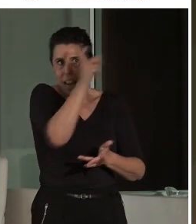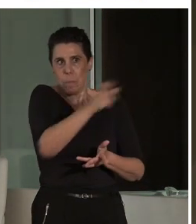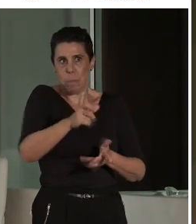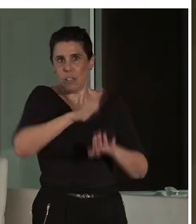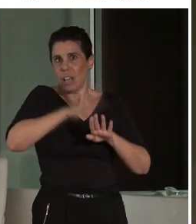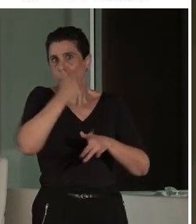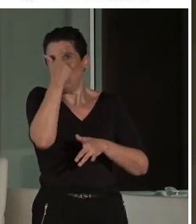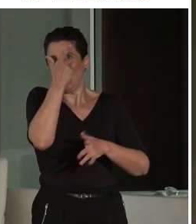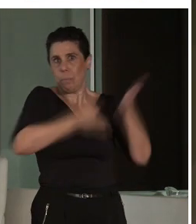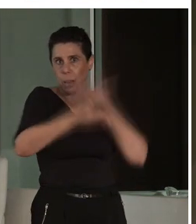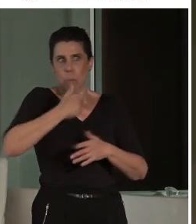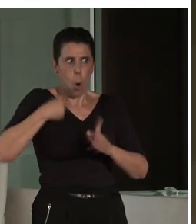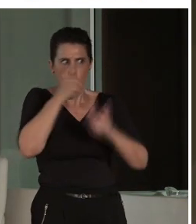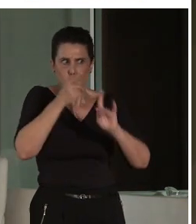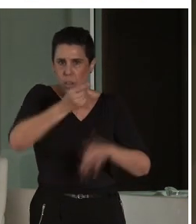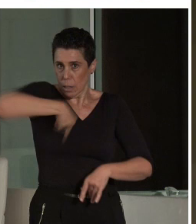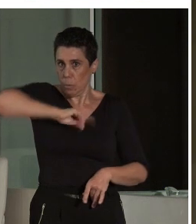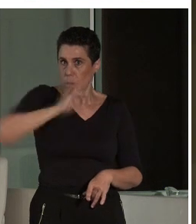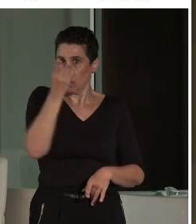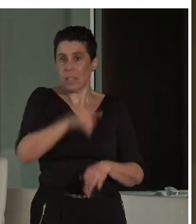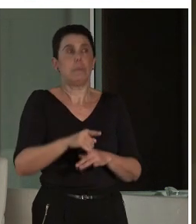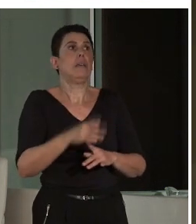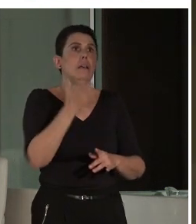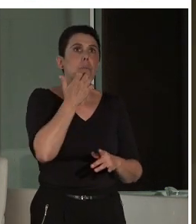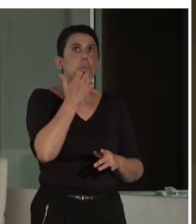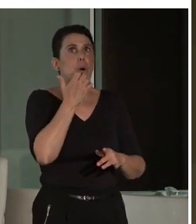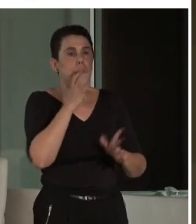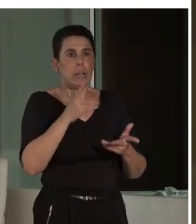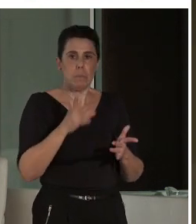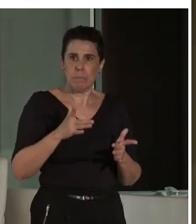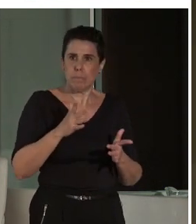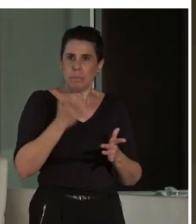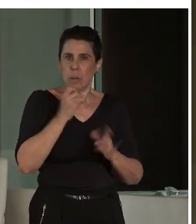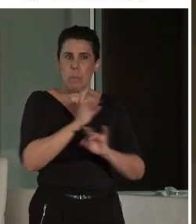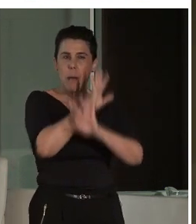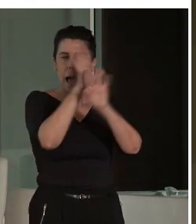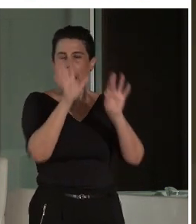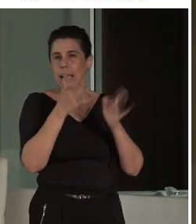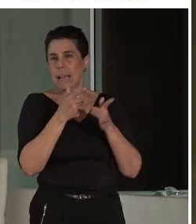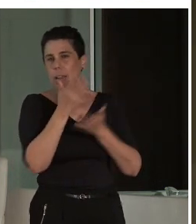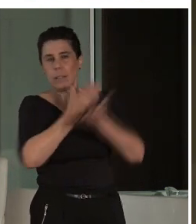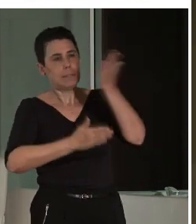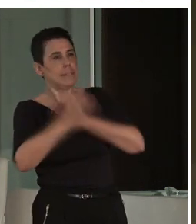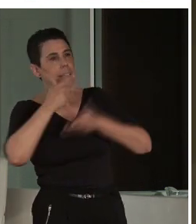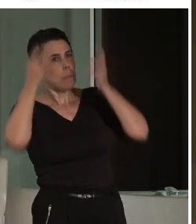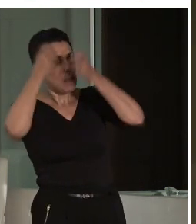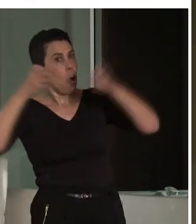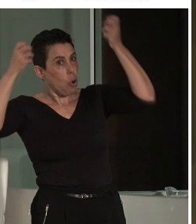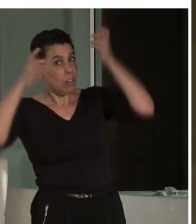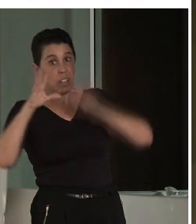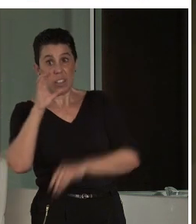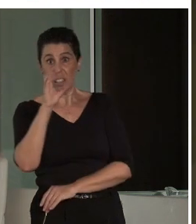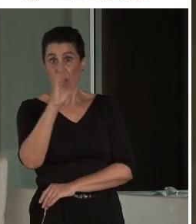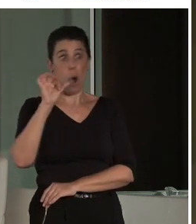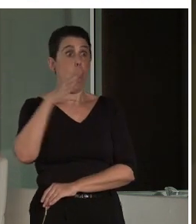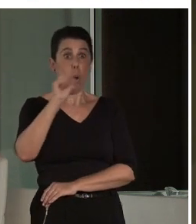el caso también de la, quizá la más especial es la cognitiva, ¿no, Óscar? Que la has explicado muy bien y que todos teníamos